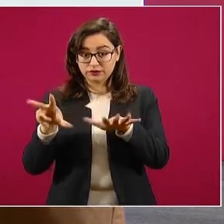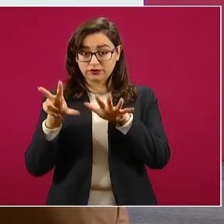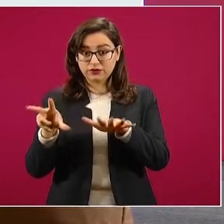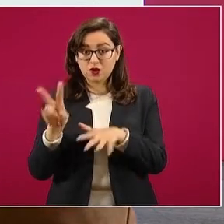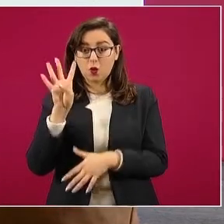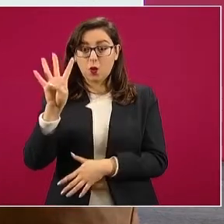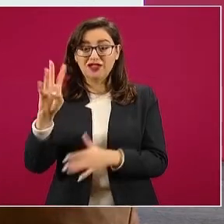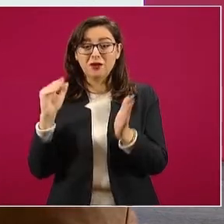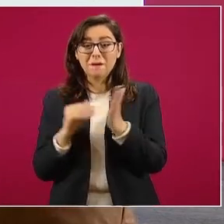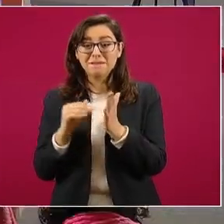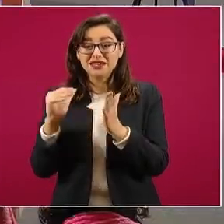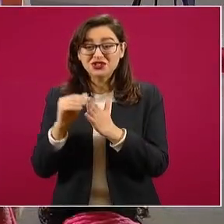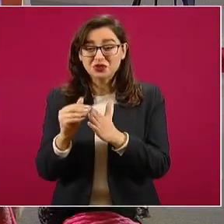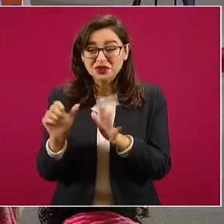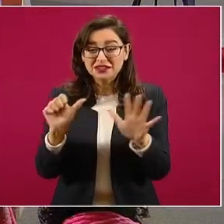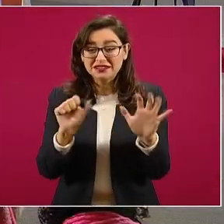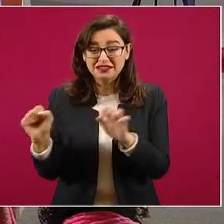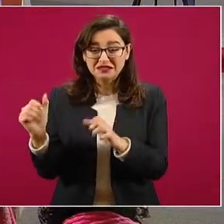mil.